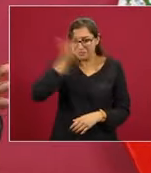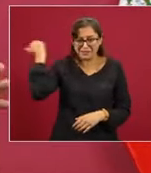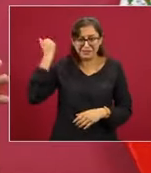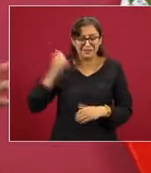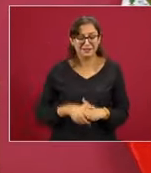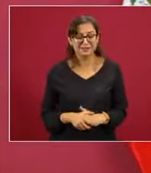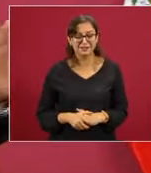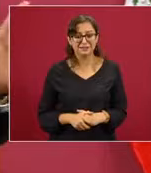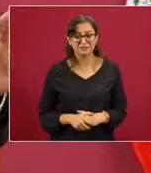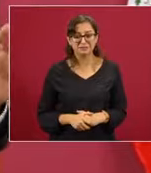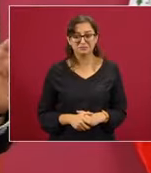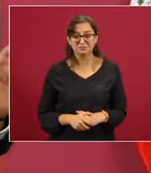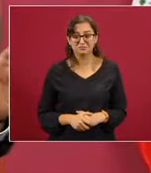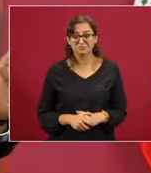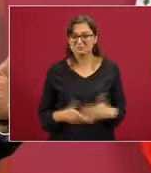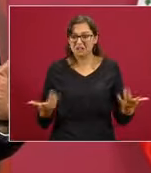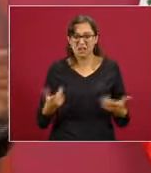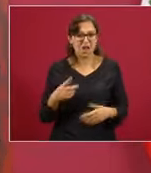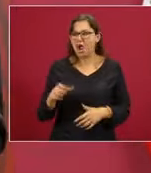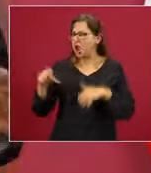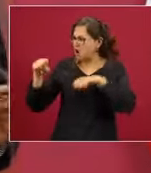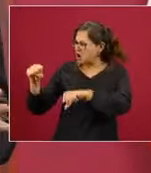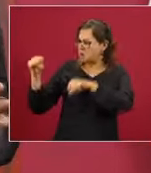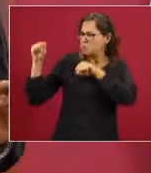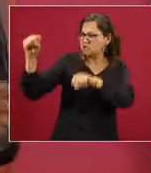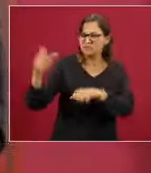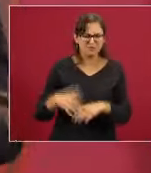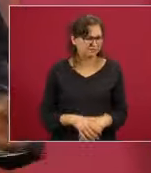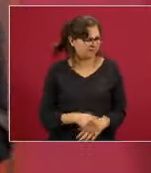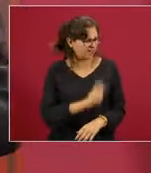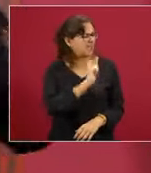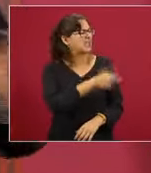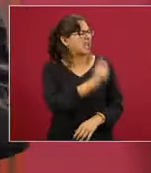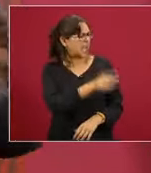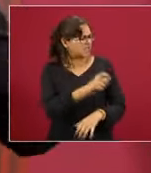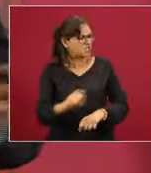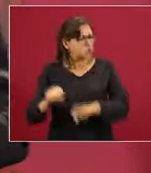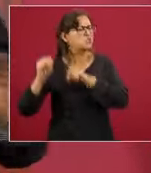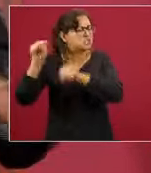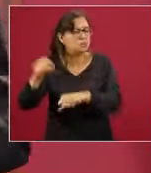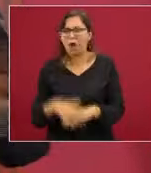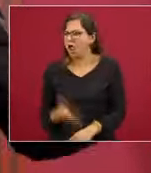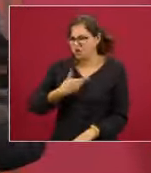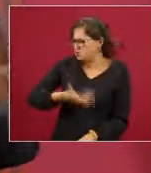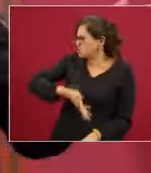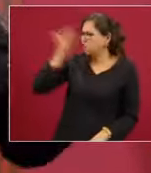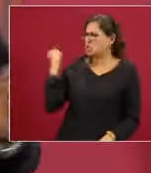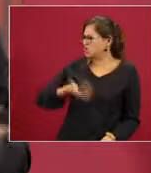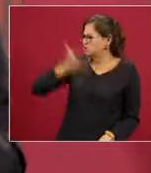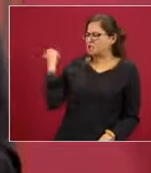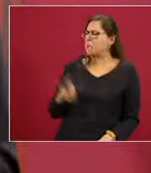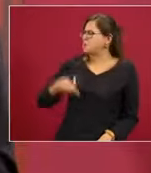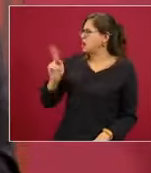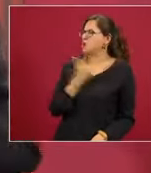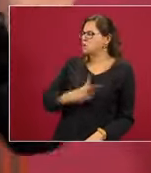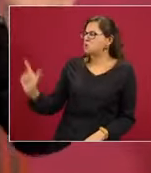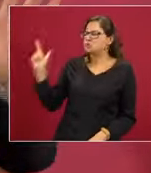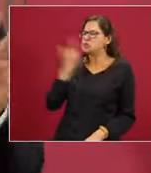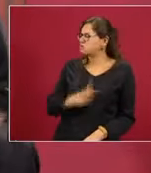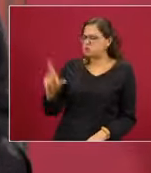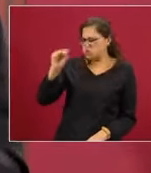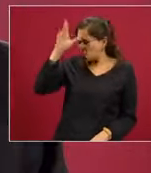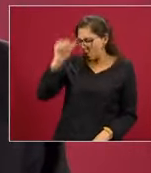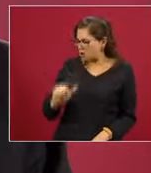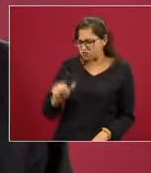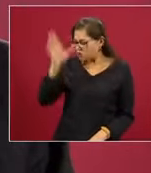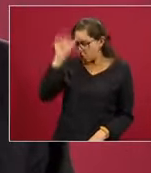pero ¿por qué es comunismo? ¿Y qué cosa es el comunismo? No sé, pero no me gusta, no estoy de